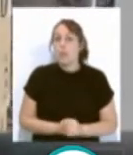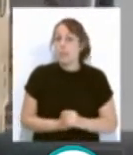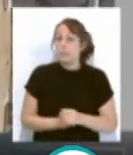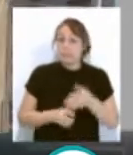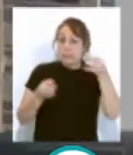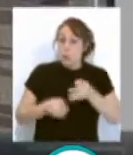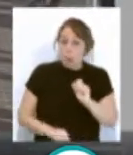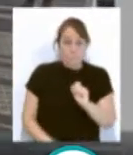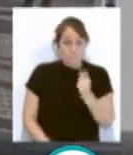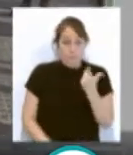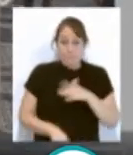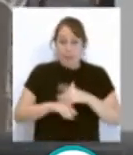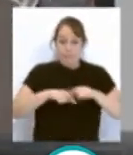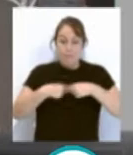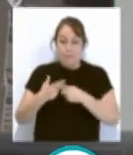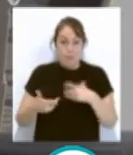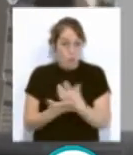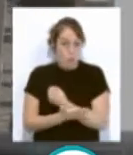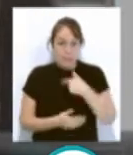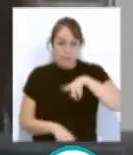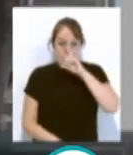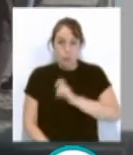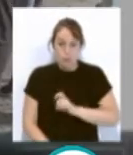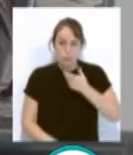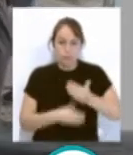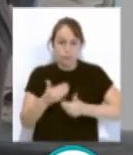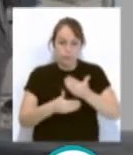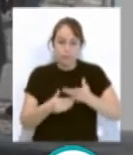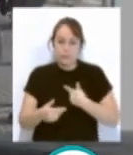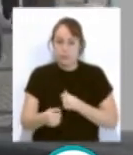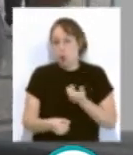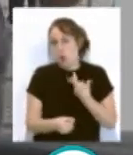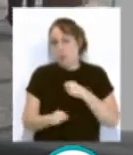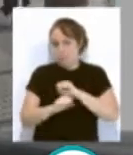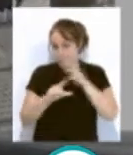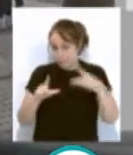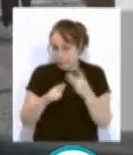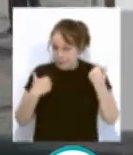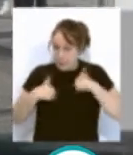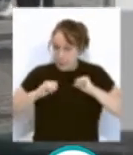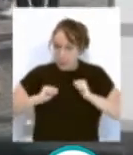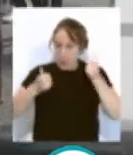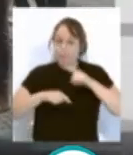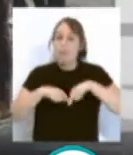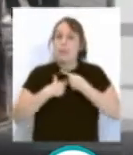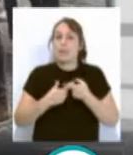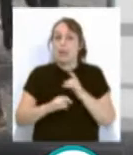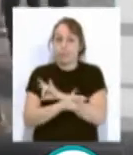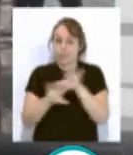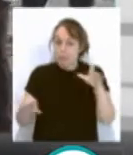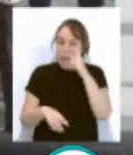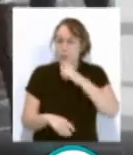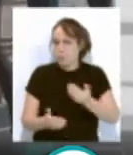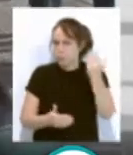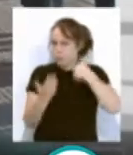seguro posible para todas las familias. De manera que hemos puesto este año el procedimiento telemático en marcha, vamos a mandar a las familias de años